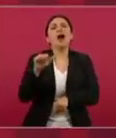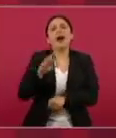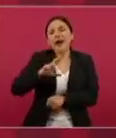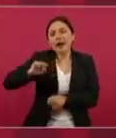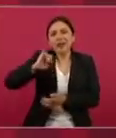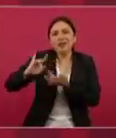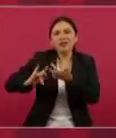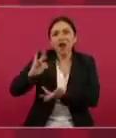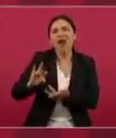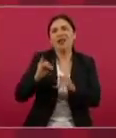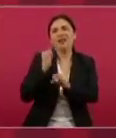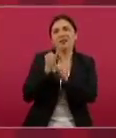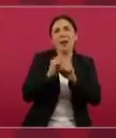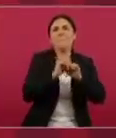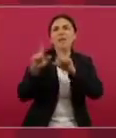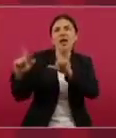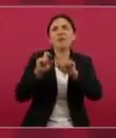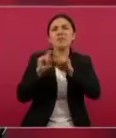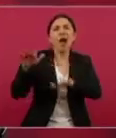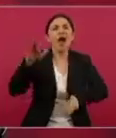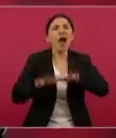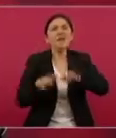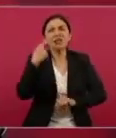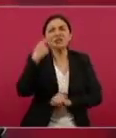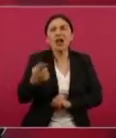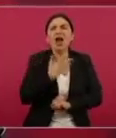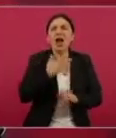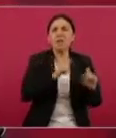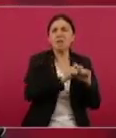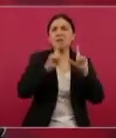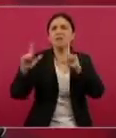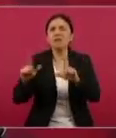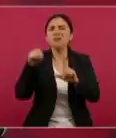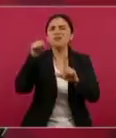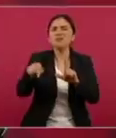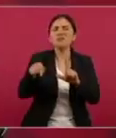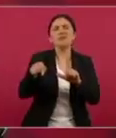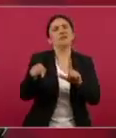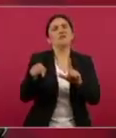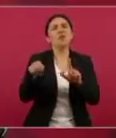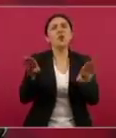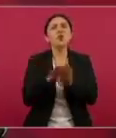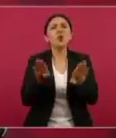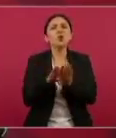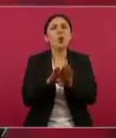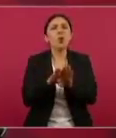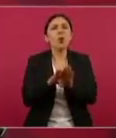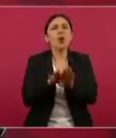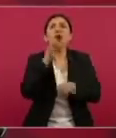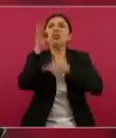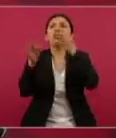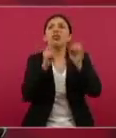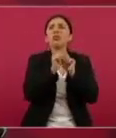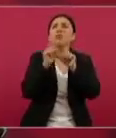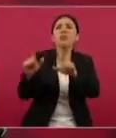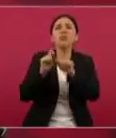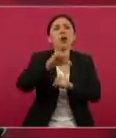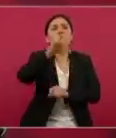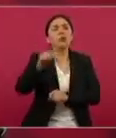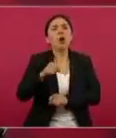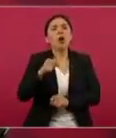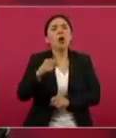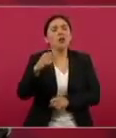incitaciones que luego hay que generan este tipo de situaciones en las propias comunidades,